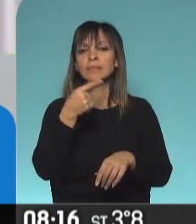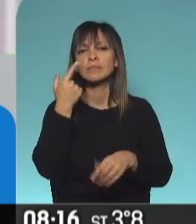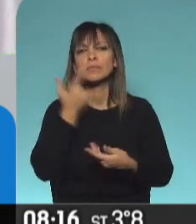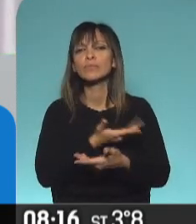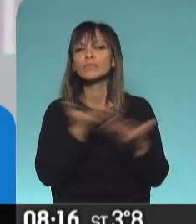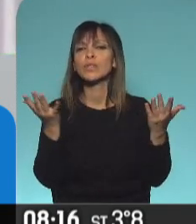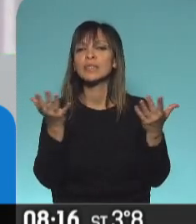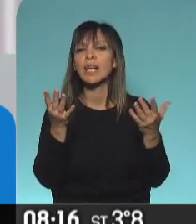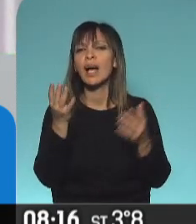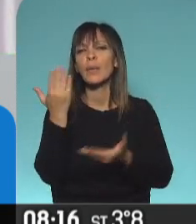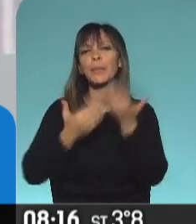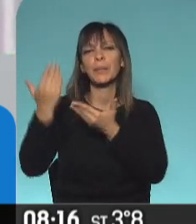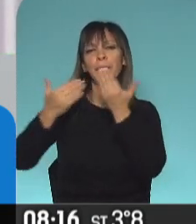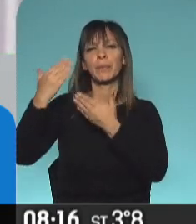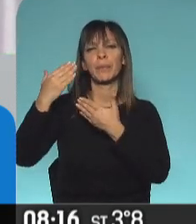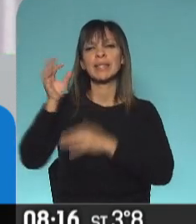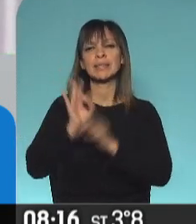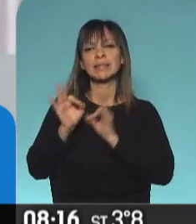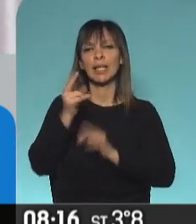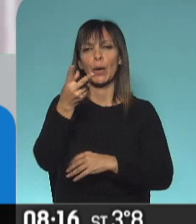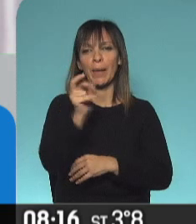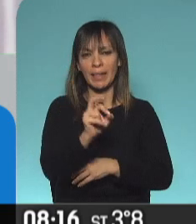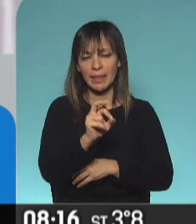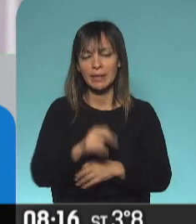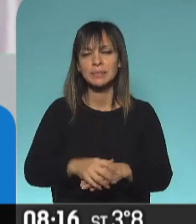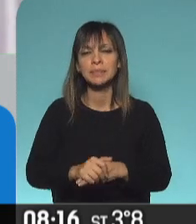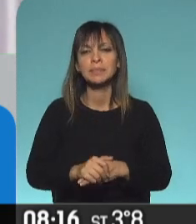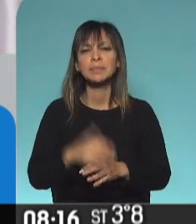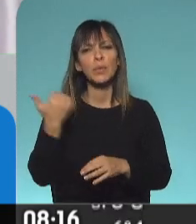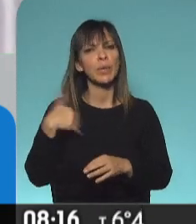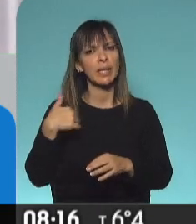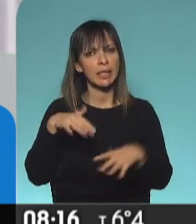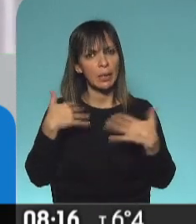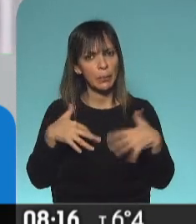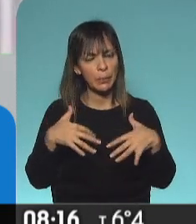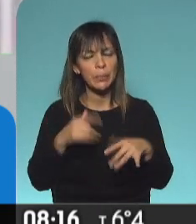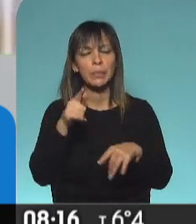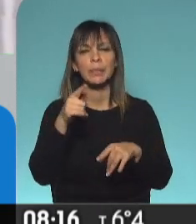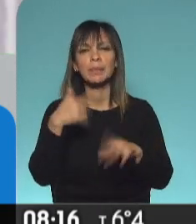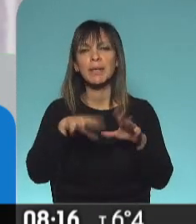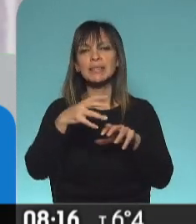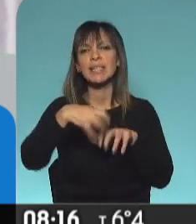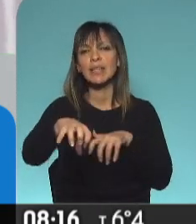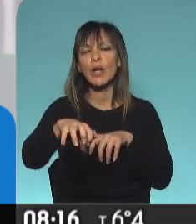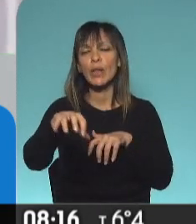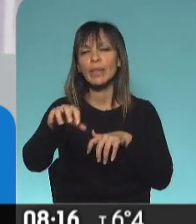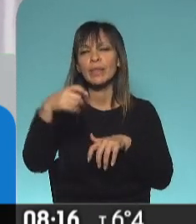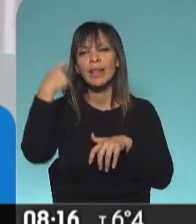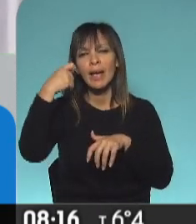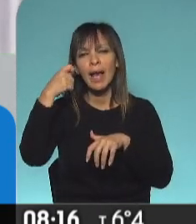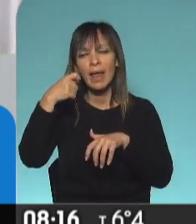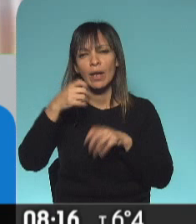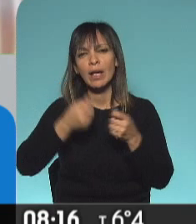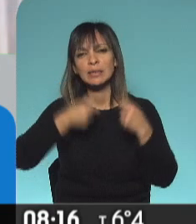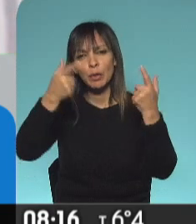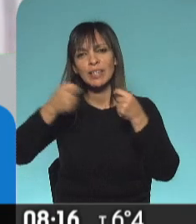principio del siglo XX, una Argentina de opulencia, sobre todo en el sector ganadero, de exportación de cereales y animales.